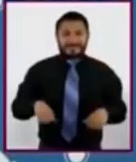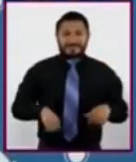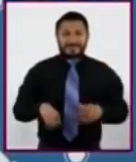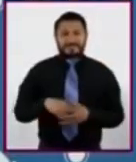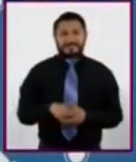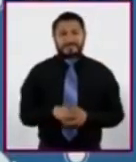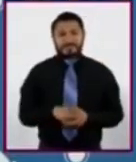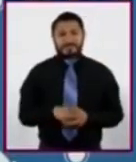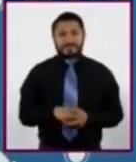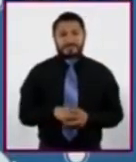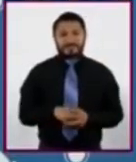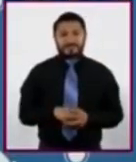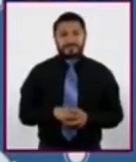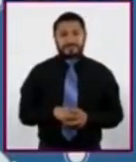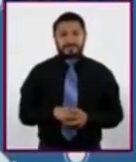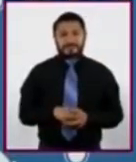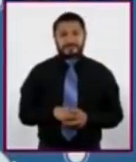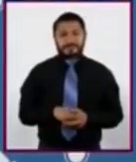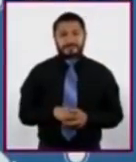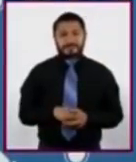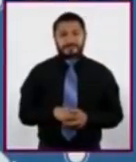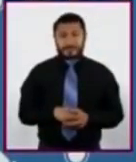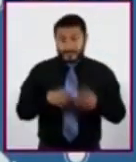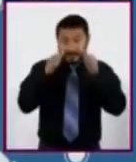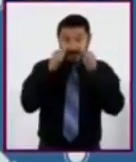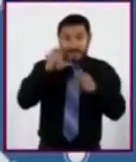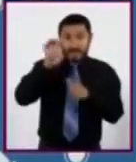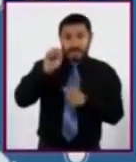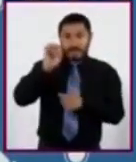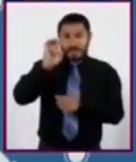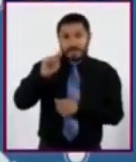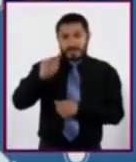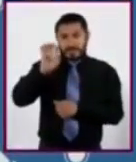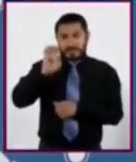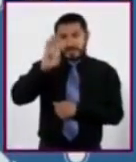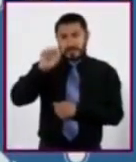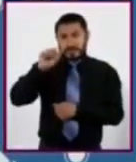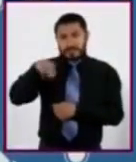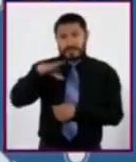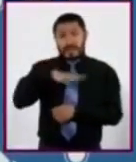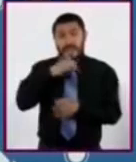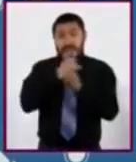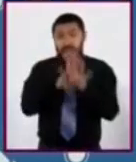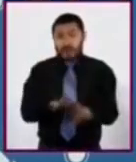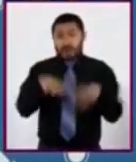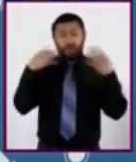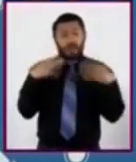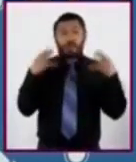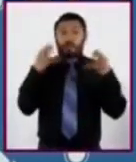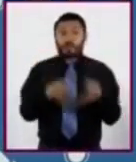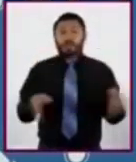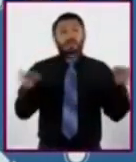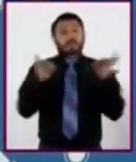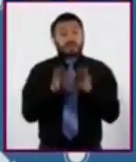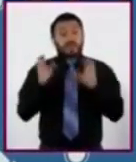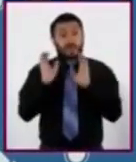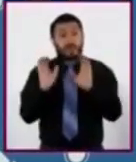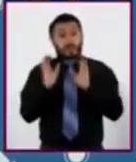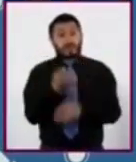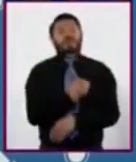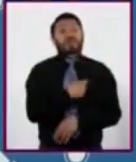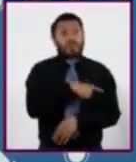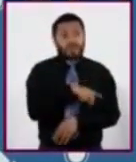Como apreciaron en el caso de Esteban, disponer de información es fundamental para cuidar la salud.